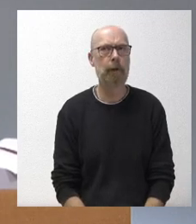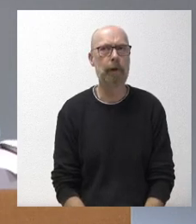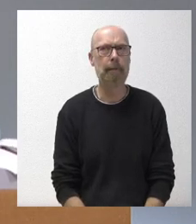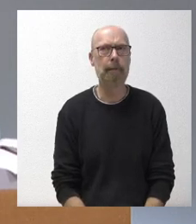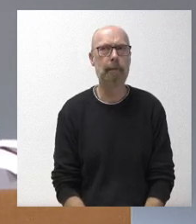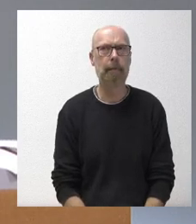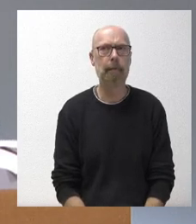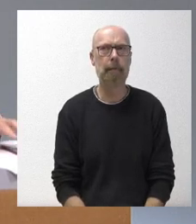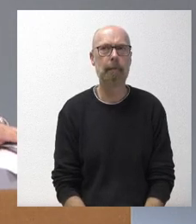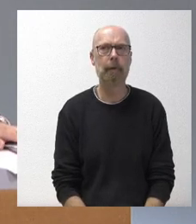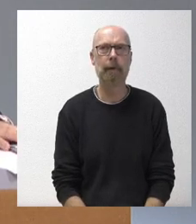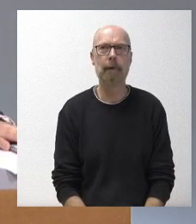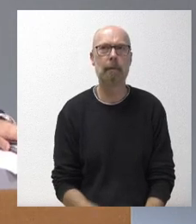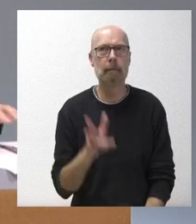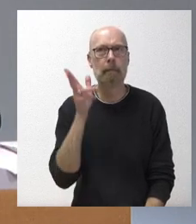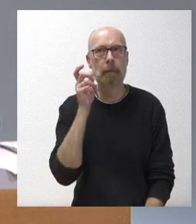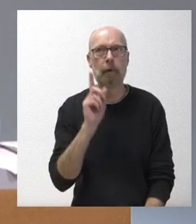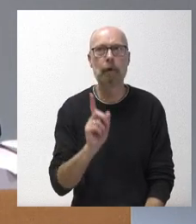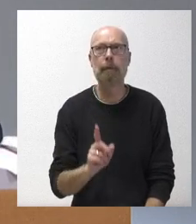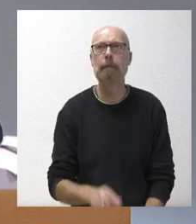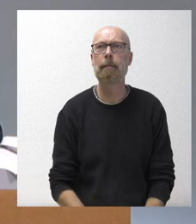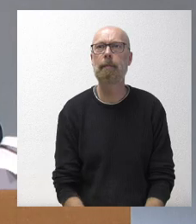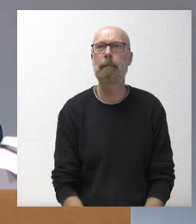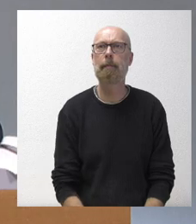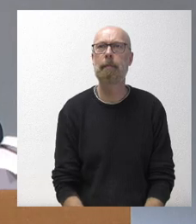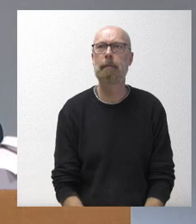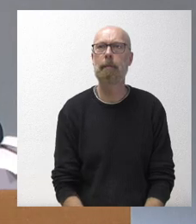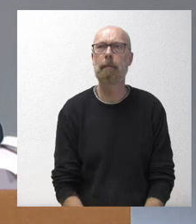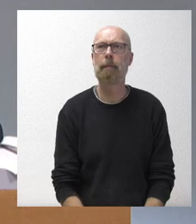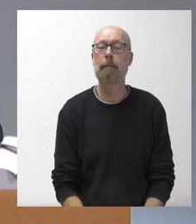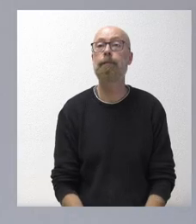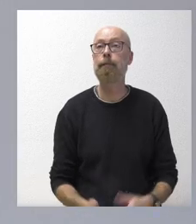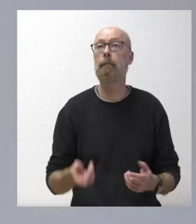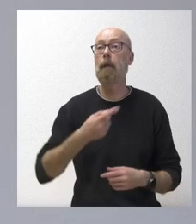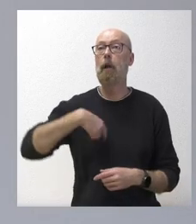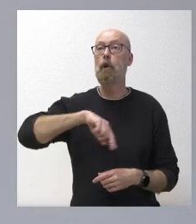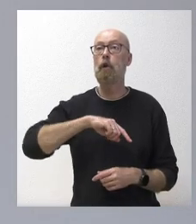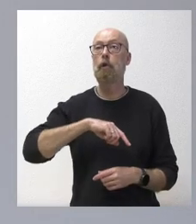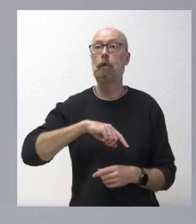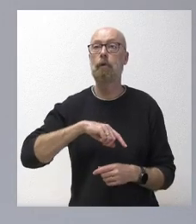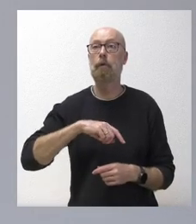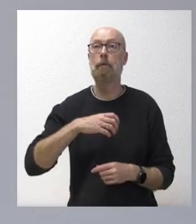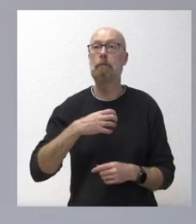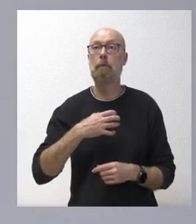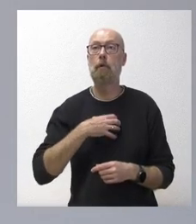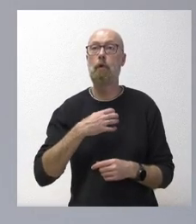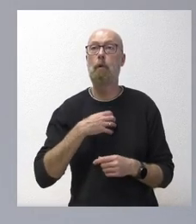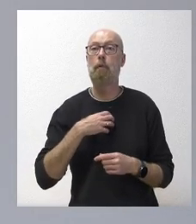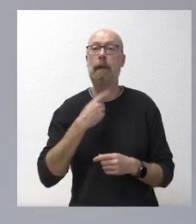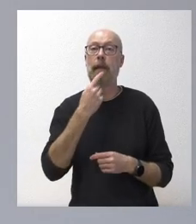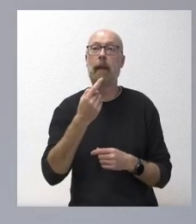Bueno, yo creo que nosotros no somos quienes tenemos que enjuiciar el funcionamiento